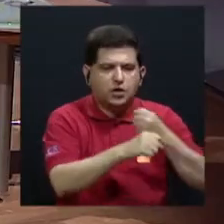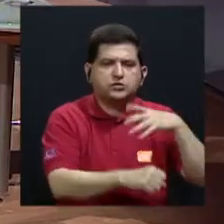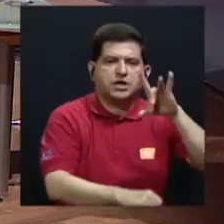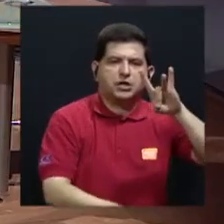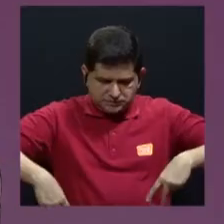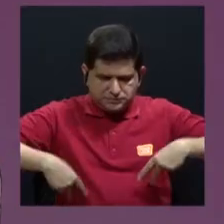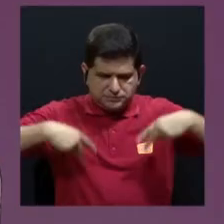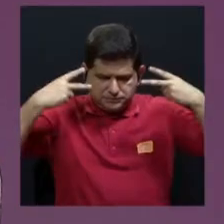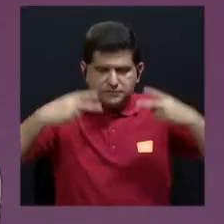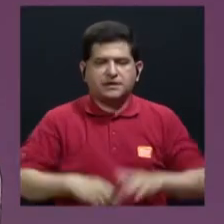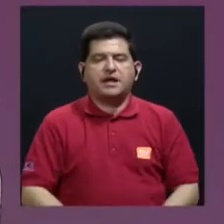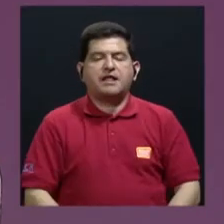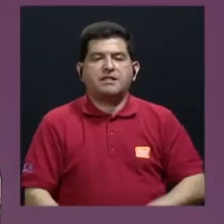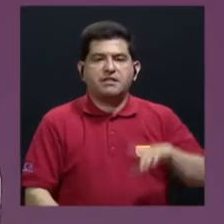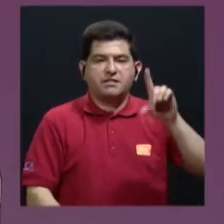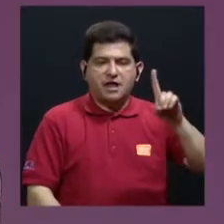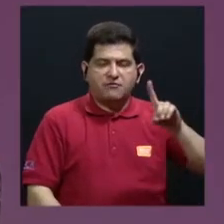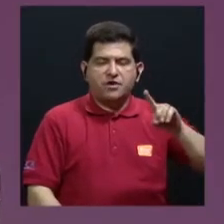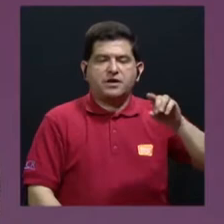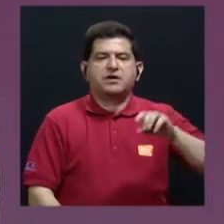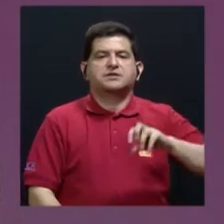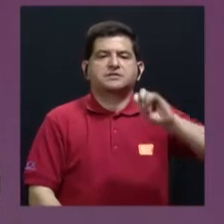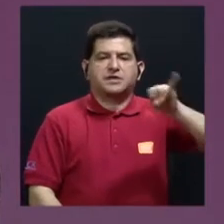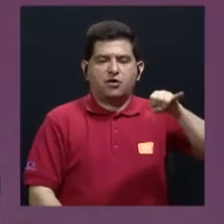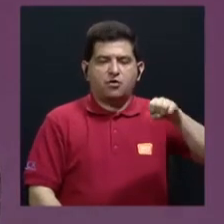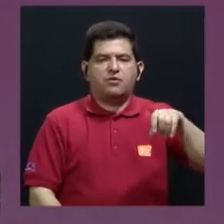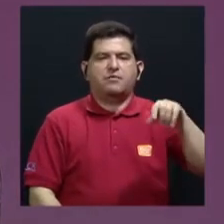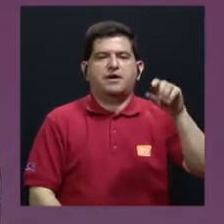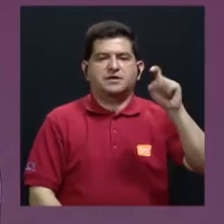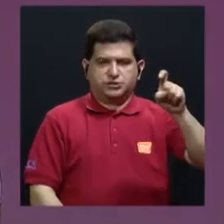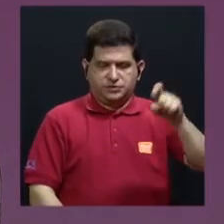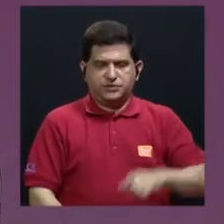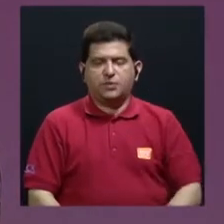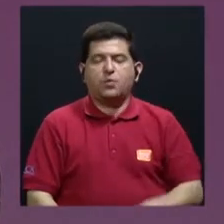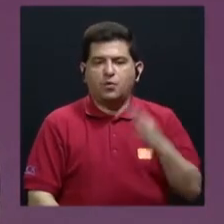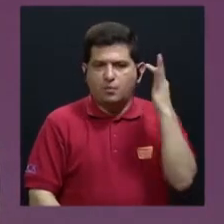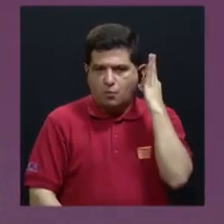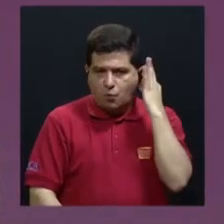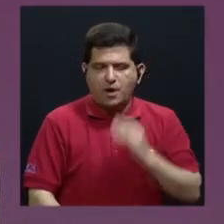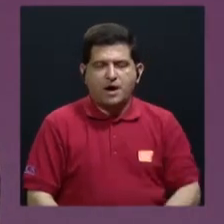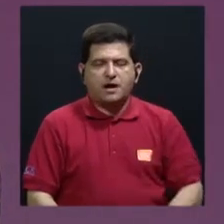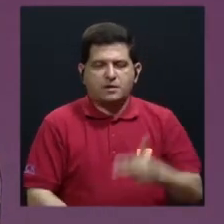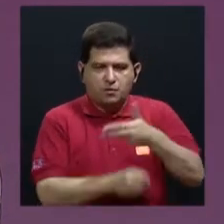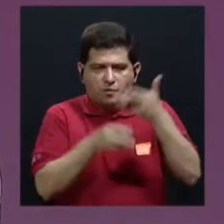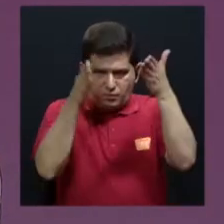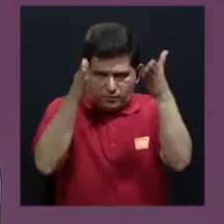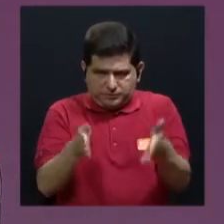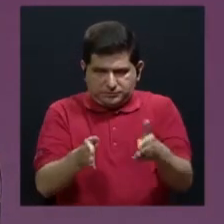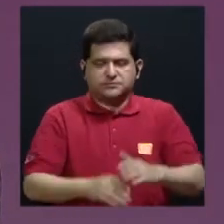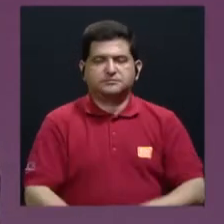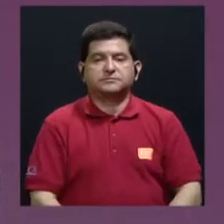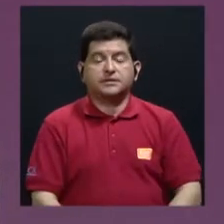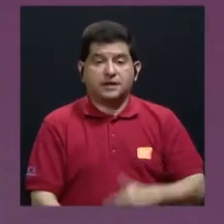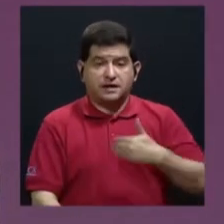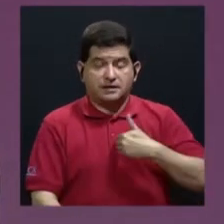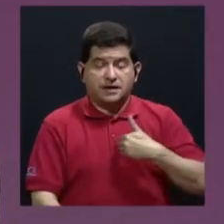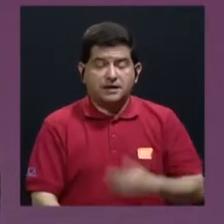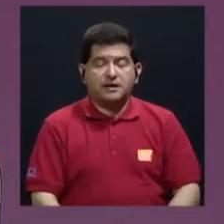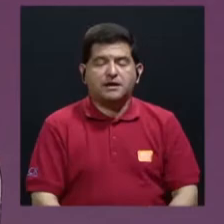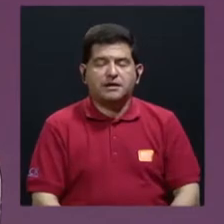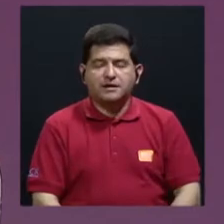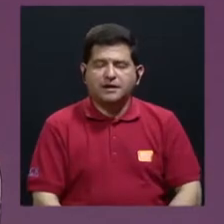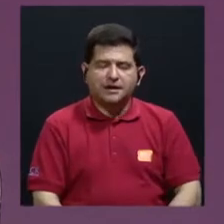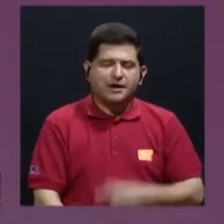80. Débora Yankova Xinco, mujer guatemalteca que tenemos el gran gusto